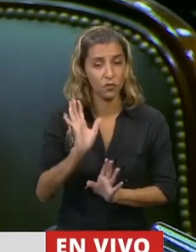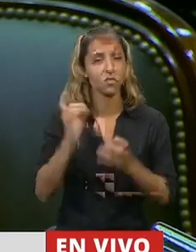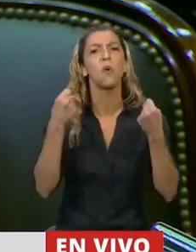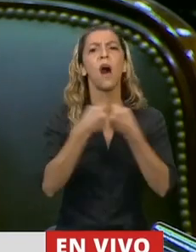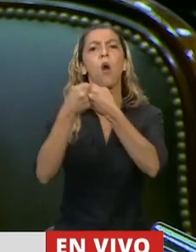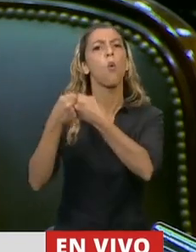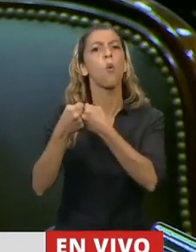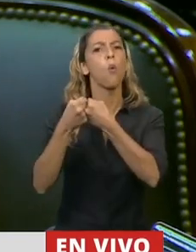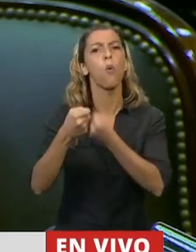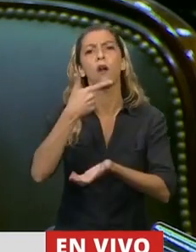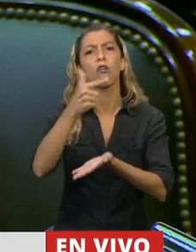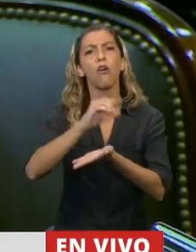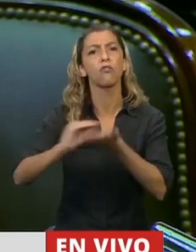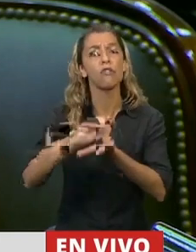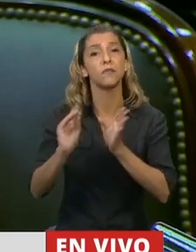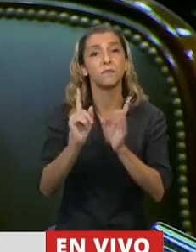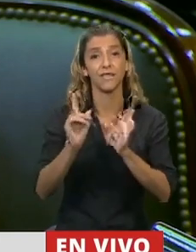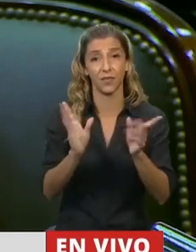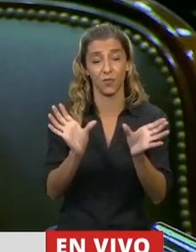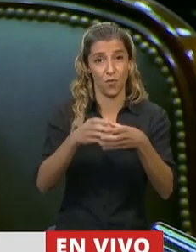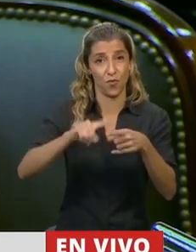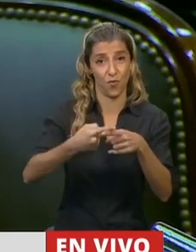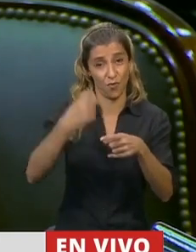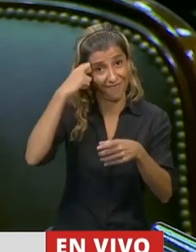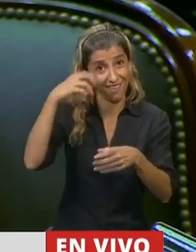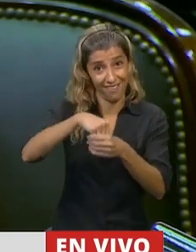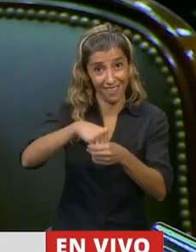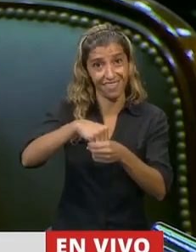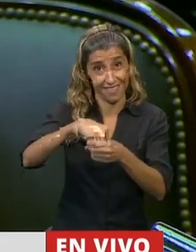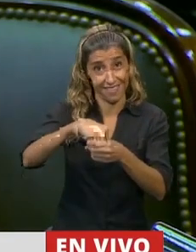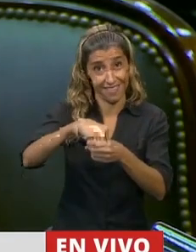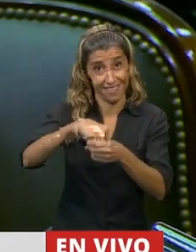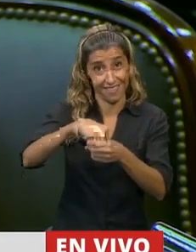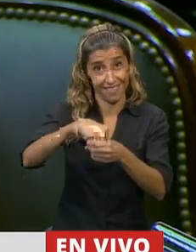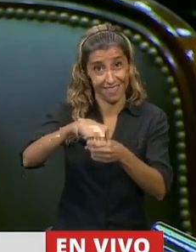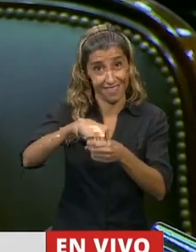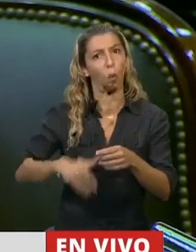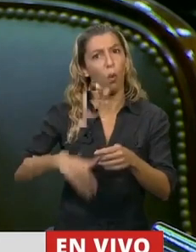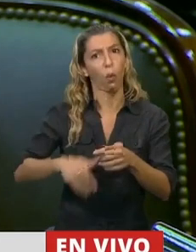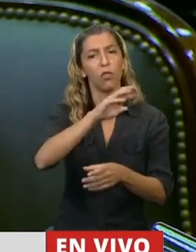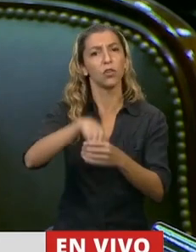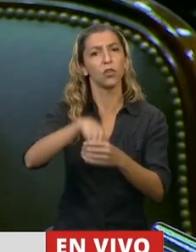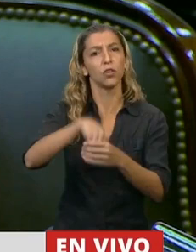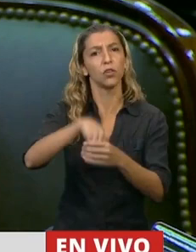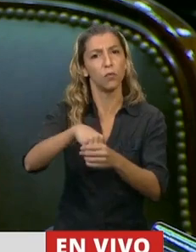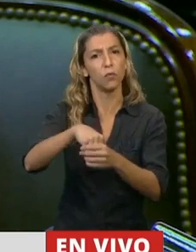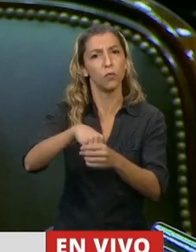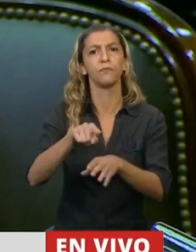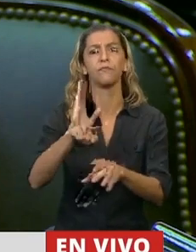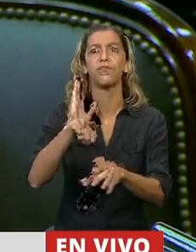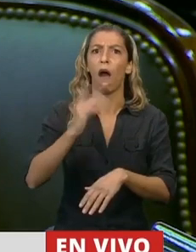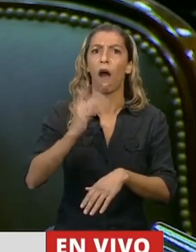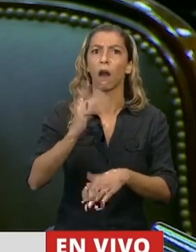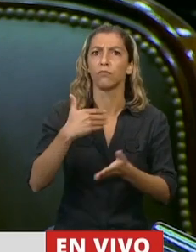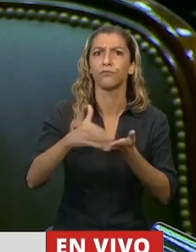senadores del partido radical y de la gobernación de Mendoza estén por desaforar un senador de la provincia que defiende los intereses